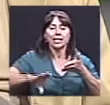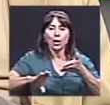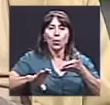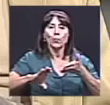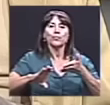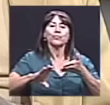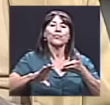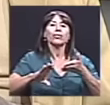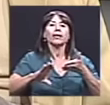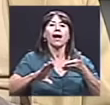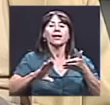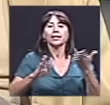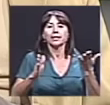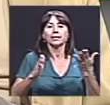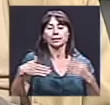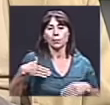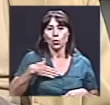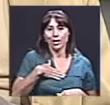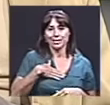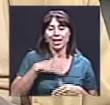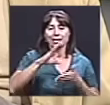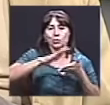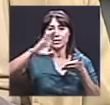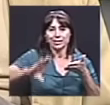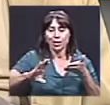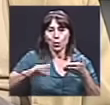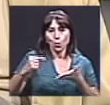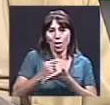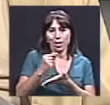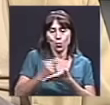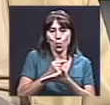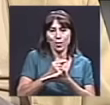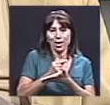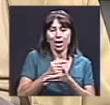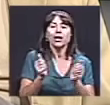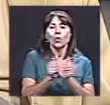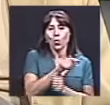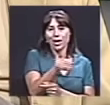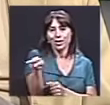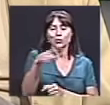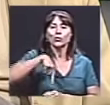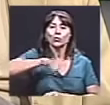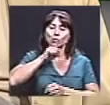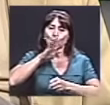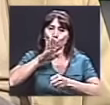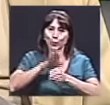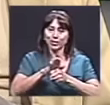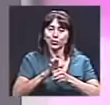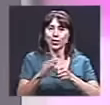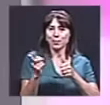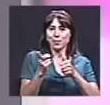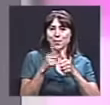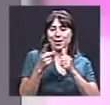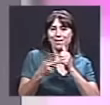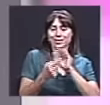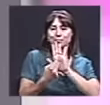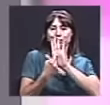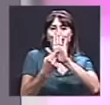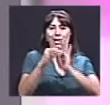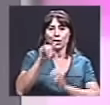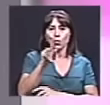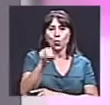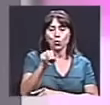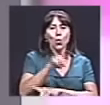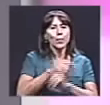colegio en Guadalupe. Con ellos tenemos el compromiso de estrenar en junio. La fecha es que no tenemos